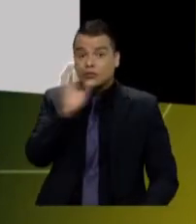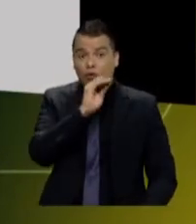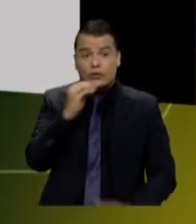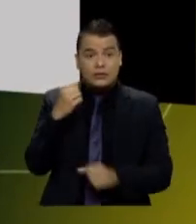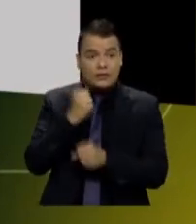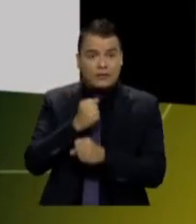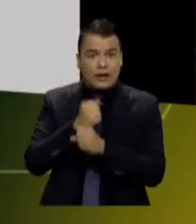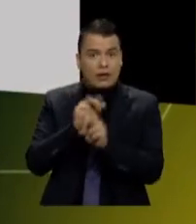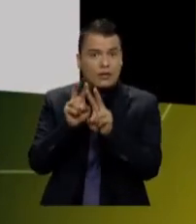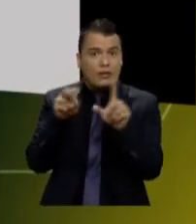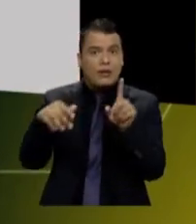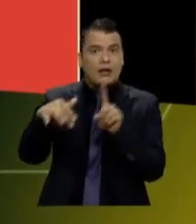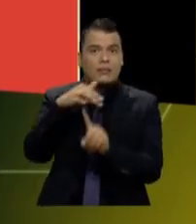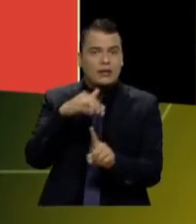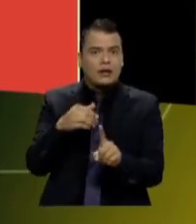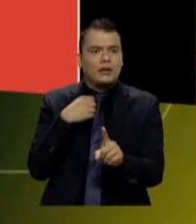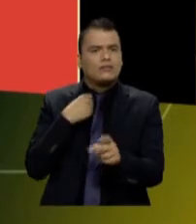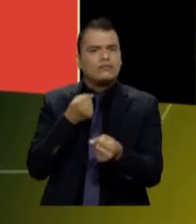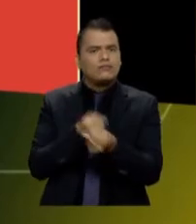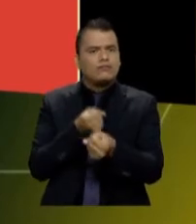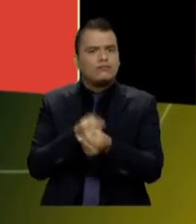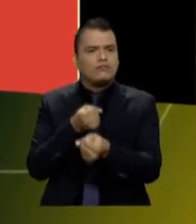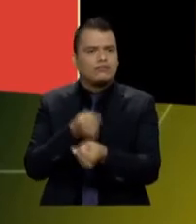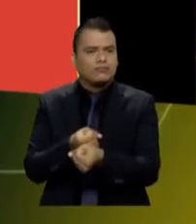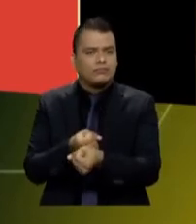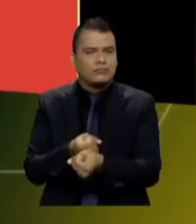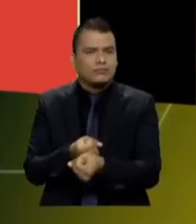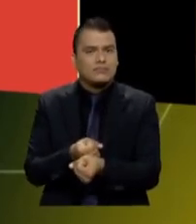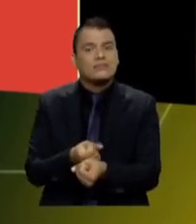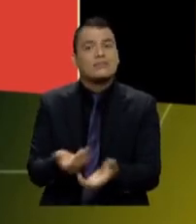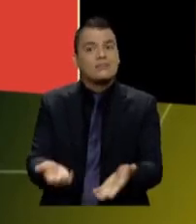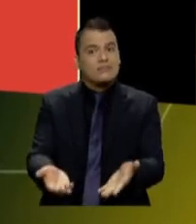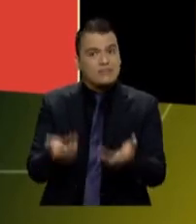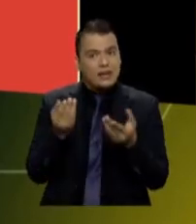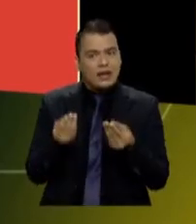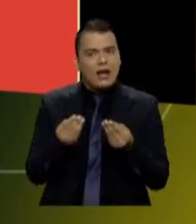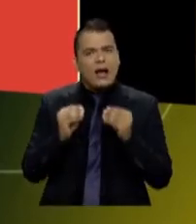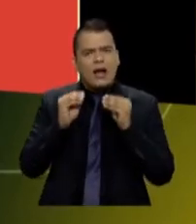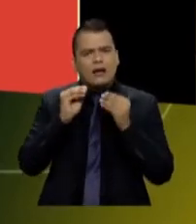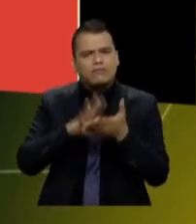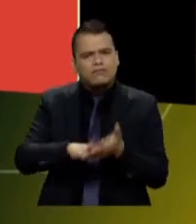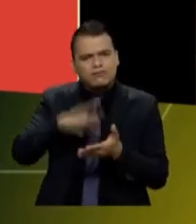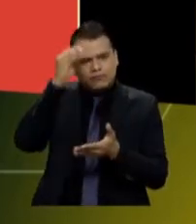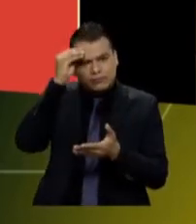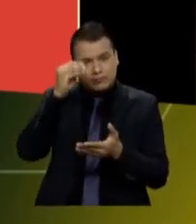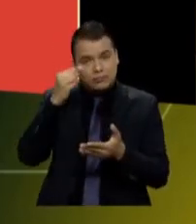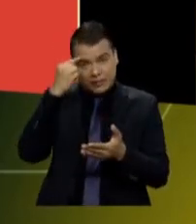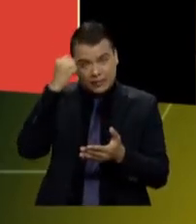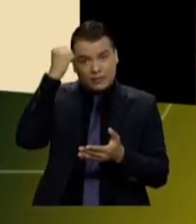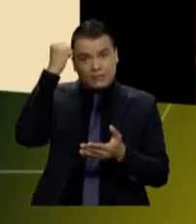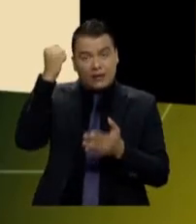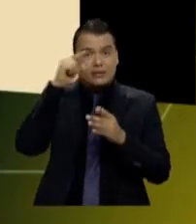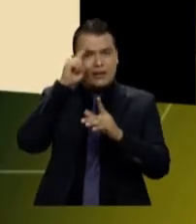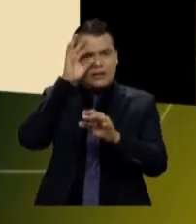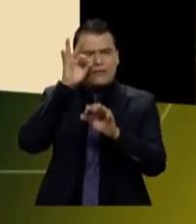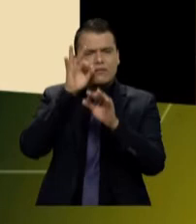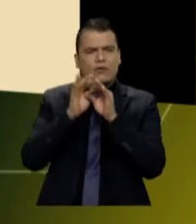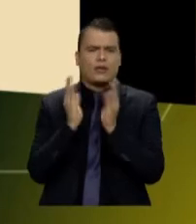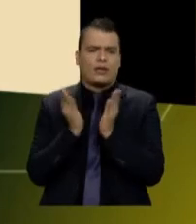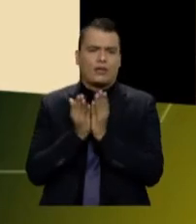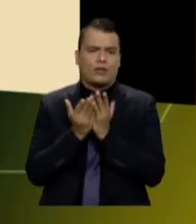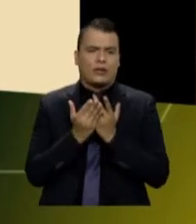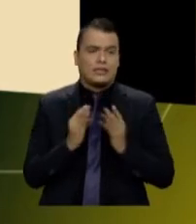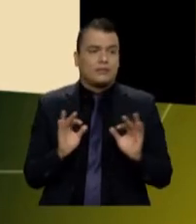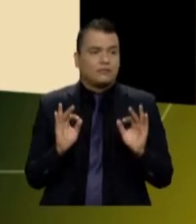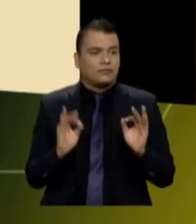medio ambiente a trabajar por el medio ambiente, pero ahora más cerca de la gente, ahora más en función de la educación. Ahora que Beatriz hablaba del libro, justamente